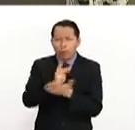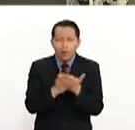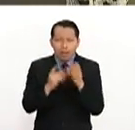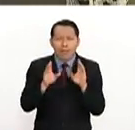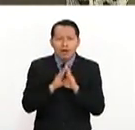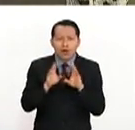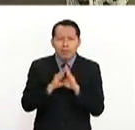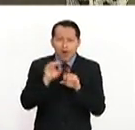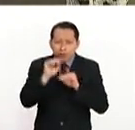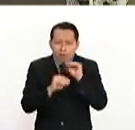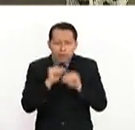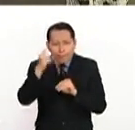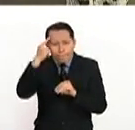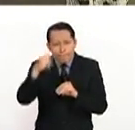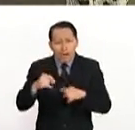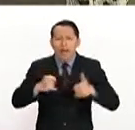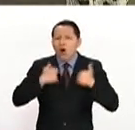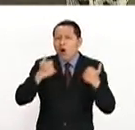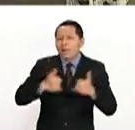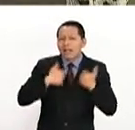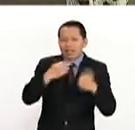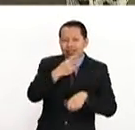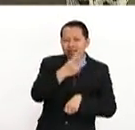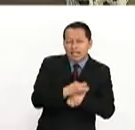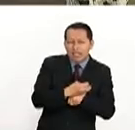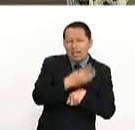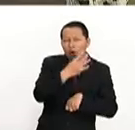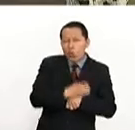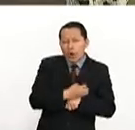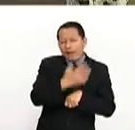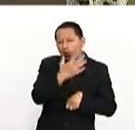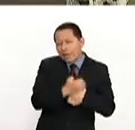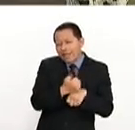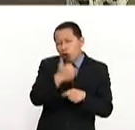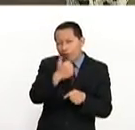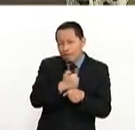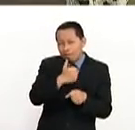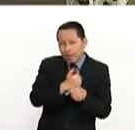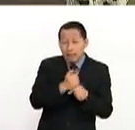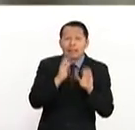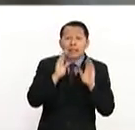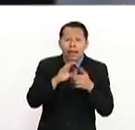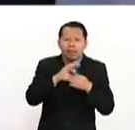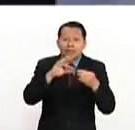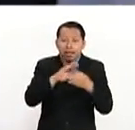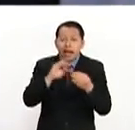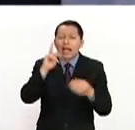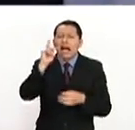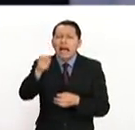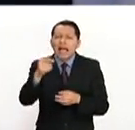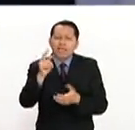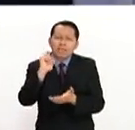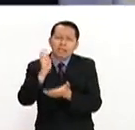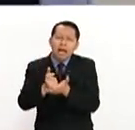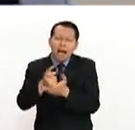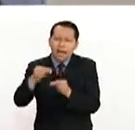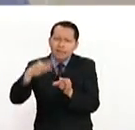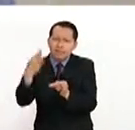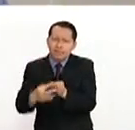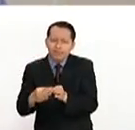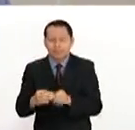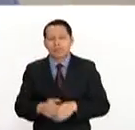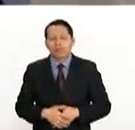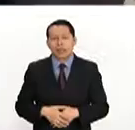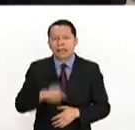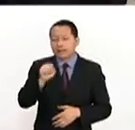programa para que los chavos desde tercero, cuarto, quinto de primaria empiecen a entender qué significa cumplir. Y es que el SAT abre sus puertas